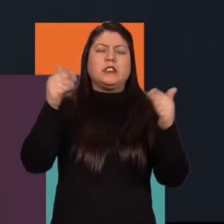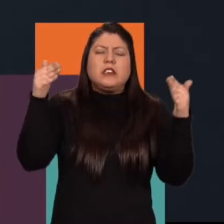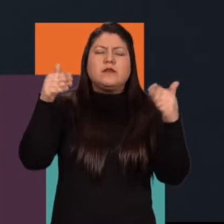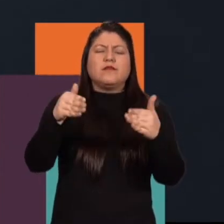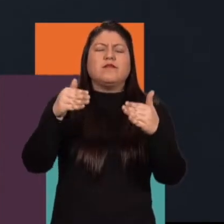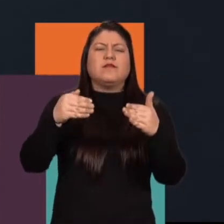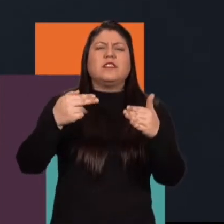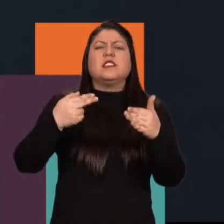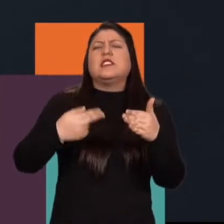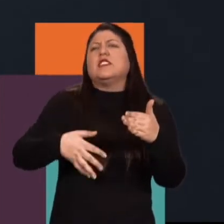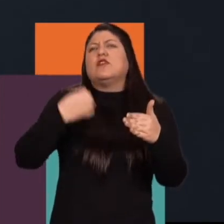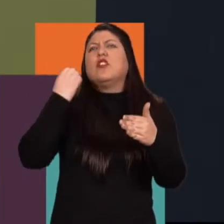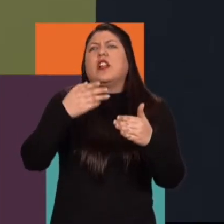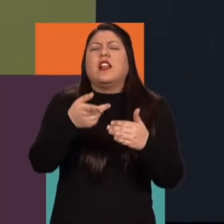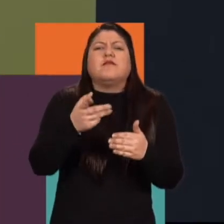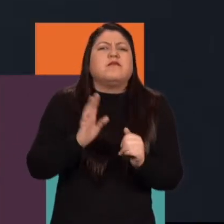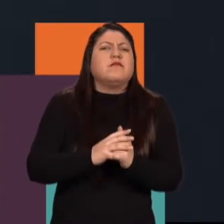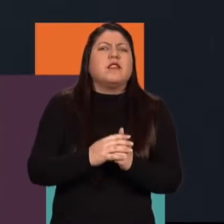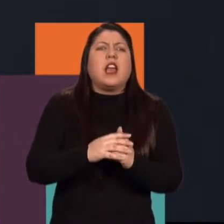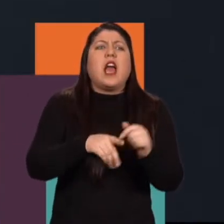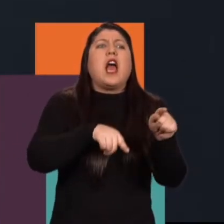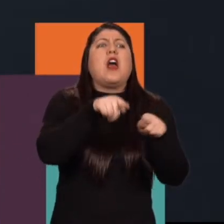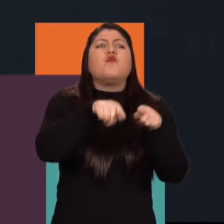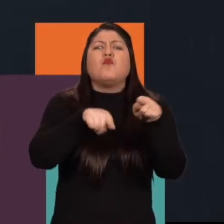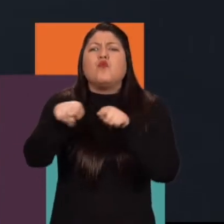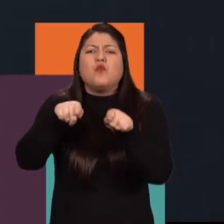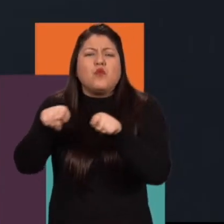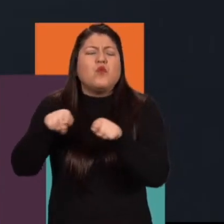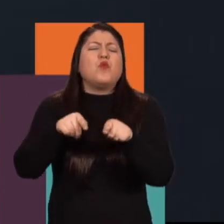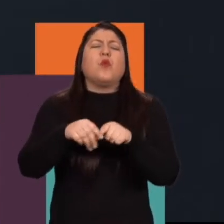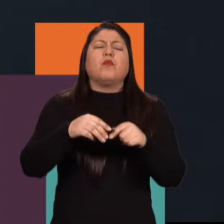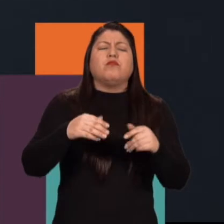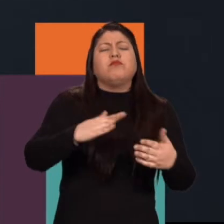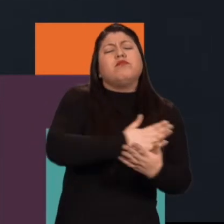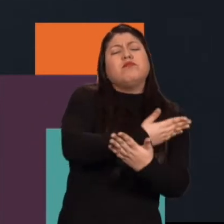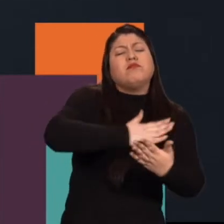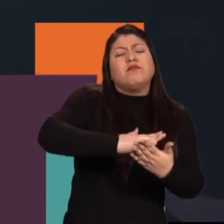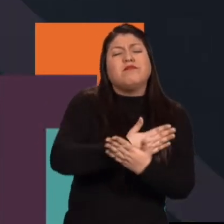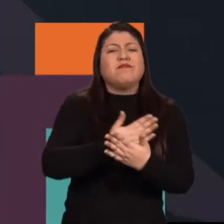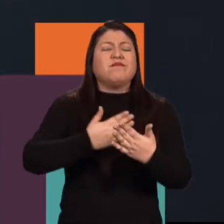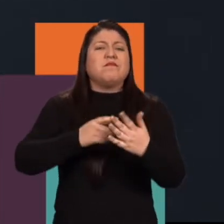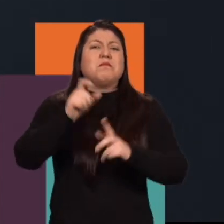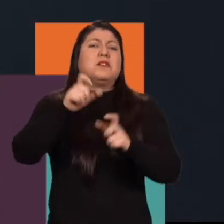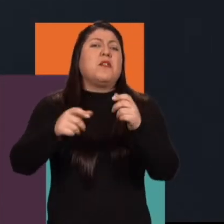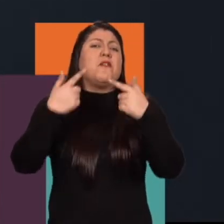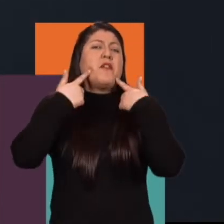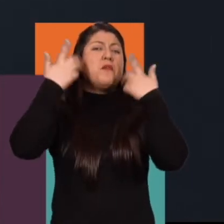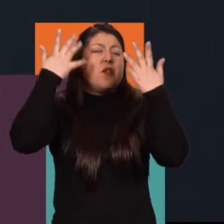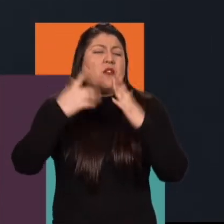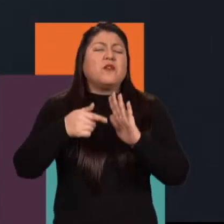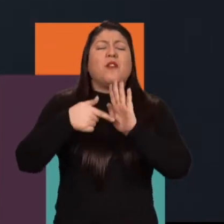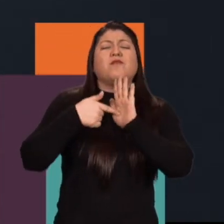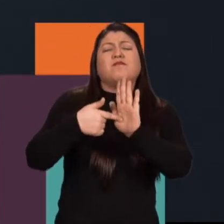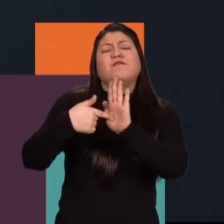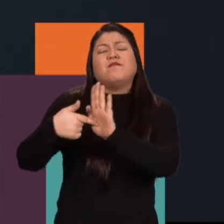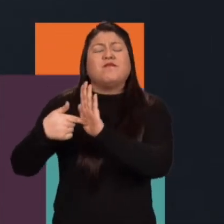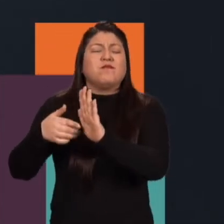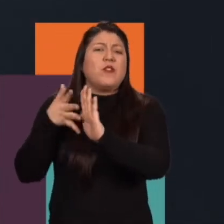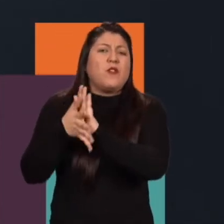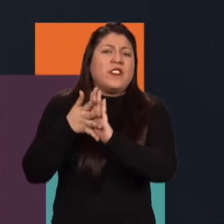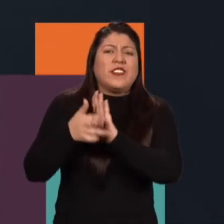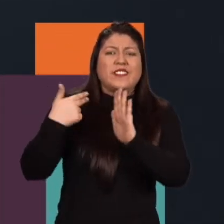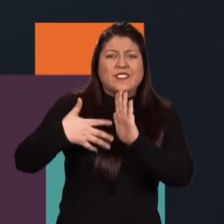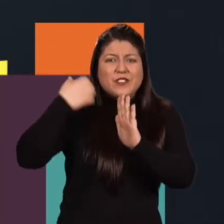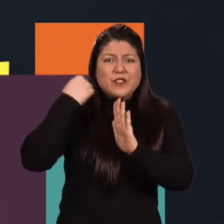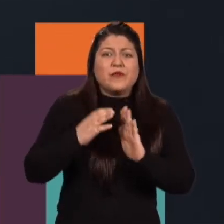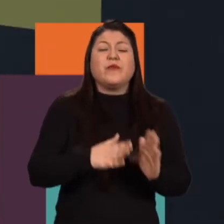como tendencias hacia exaltar la historia de algunos cantantes o personajes importantes. Hasta